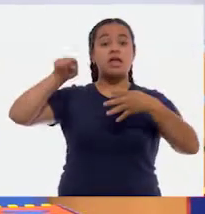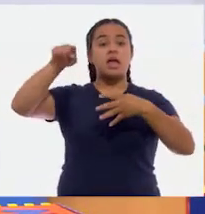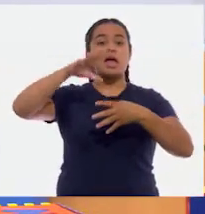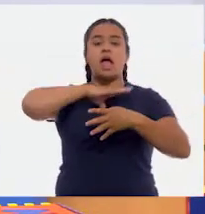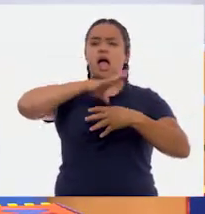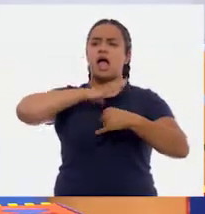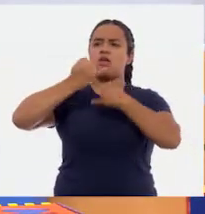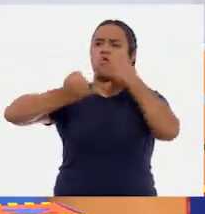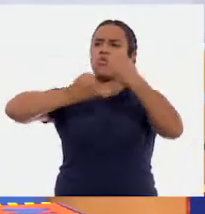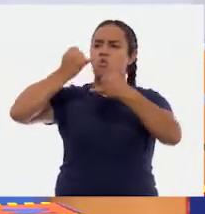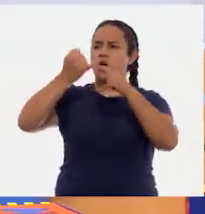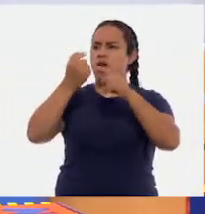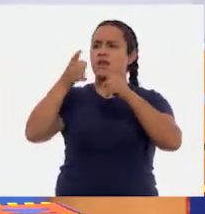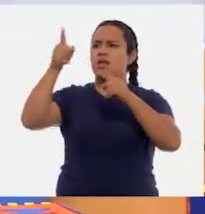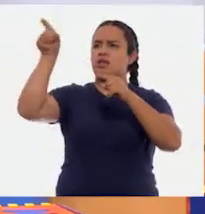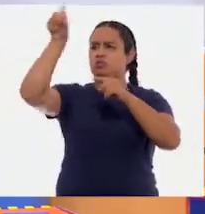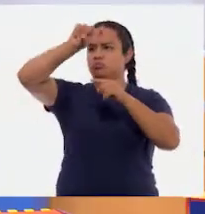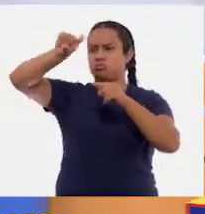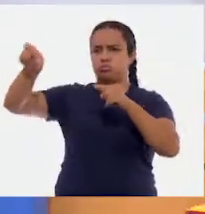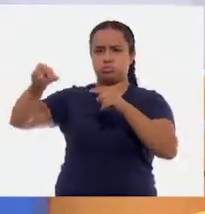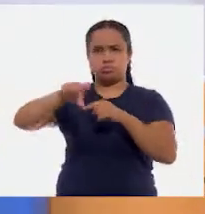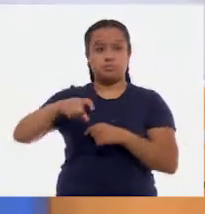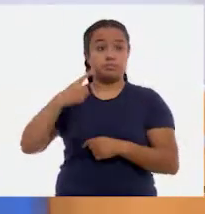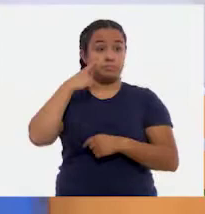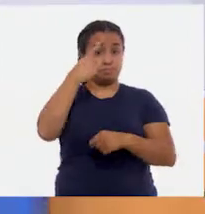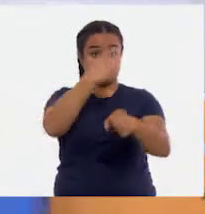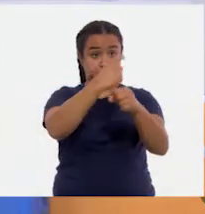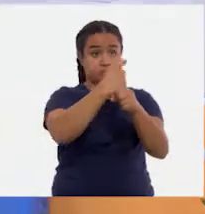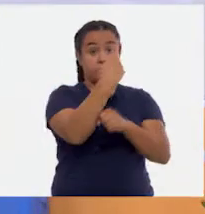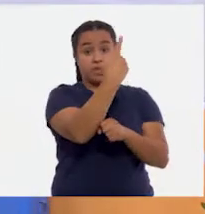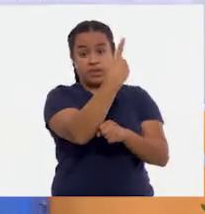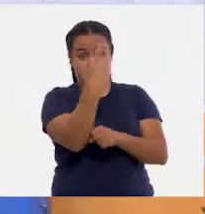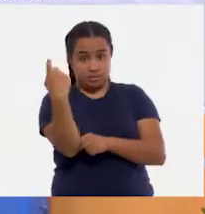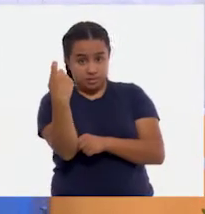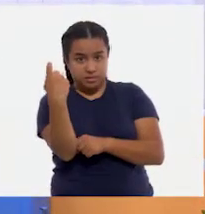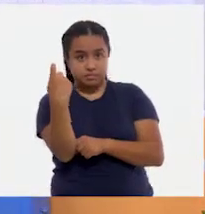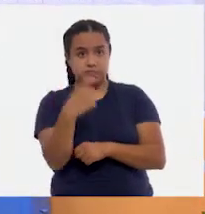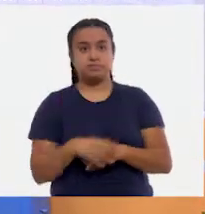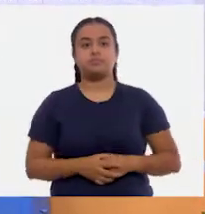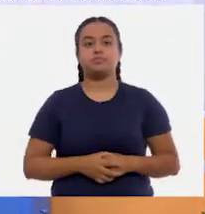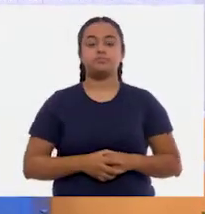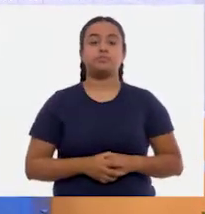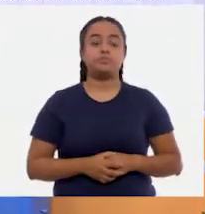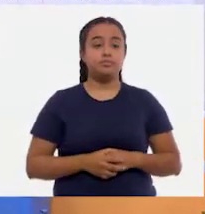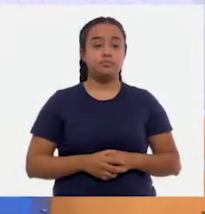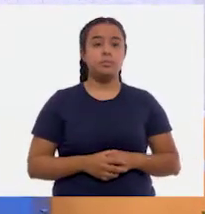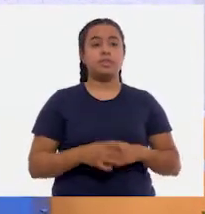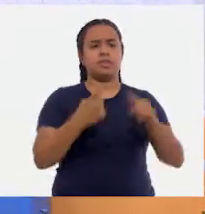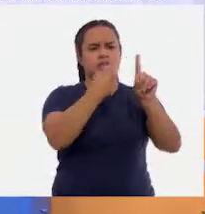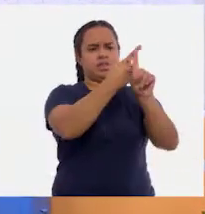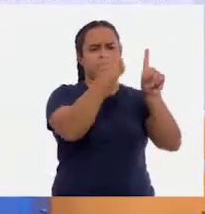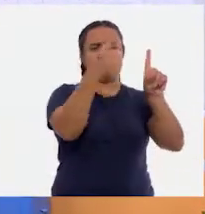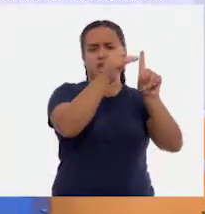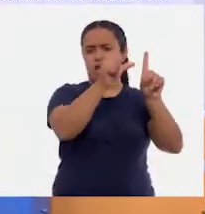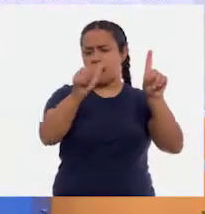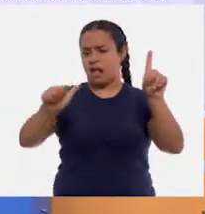a jugar. Ajá. Vamos a empezar con el número cien. Y ese tablero termina hasta el número quinientos, niñas y niños.